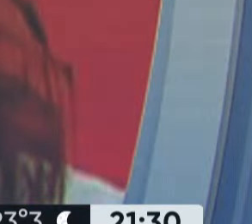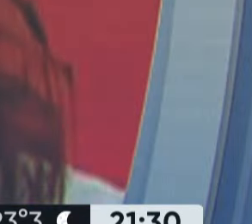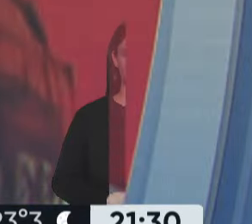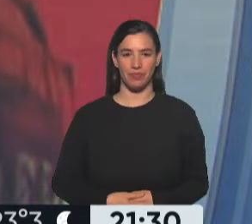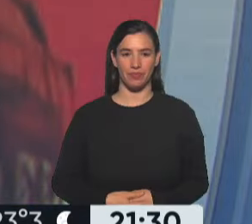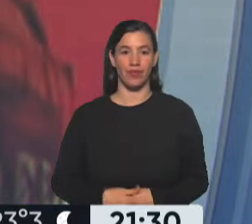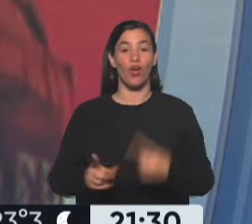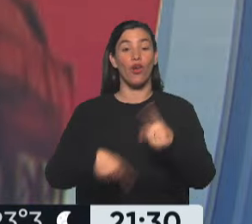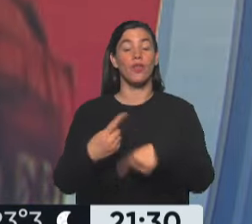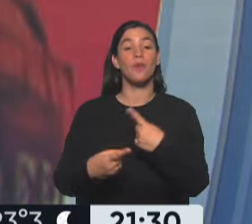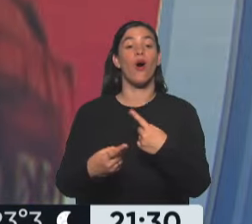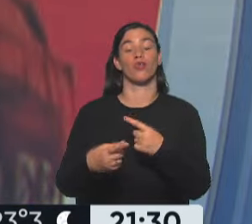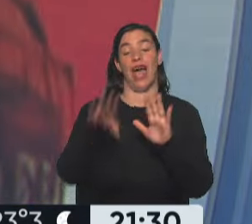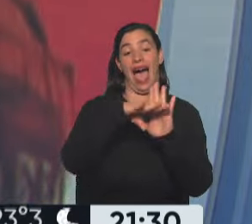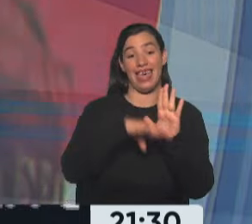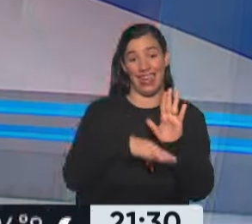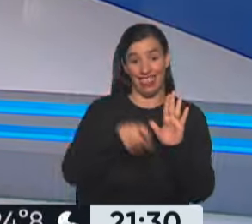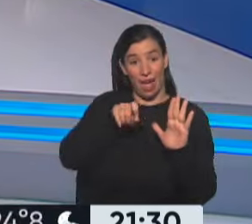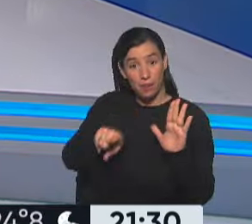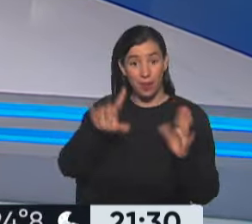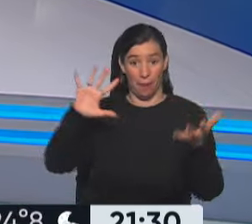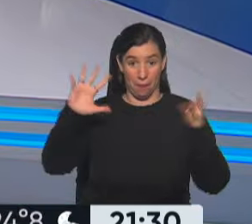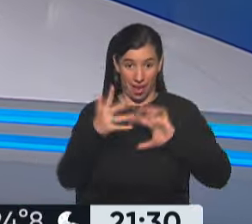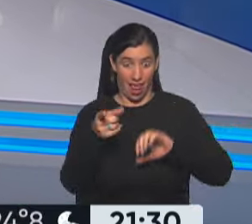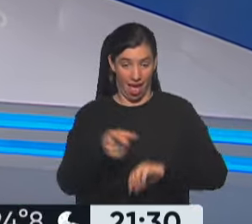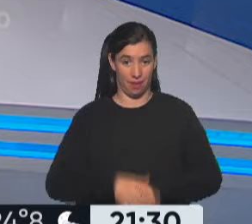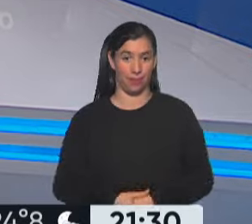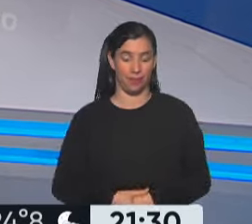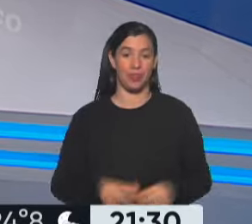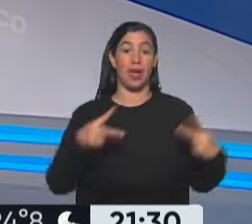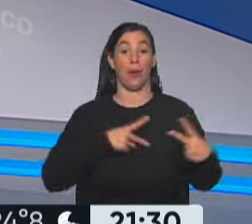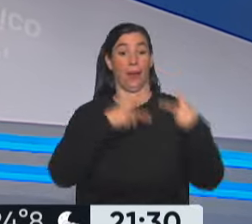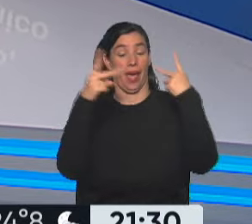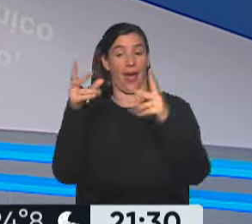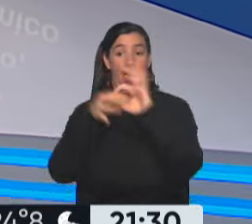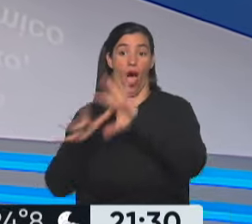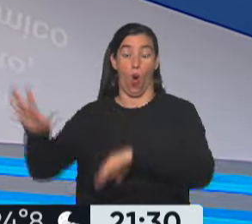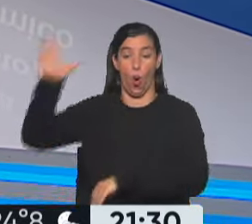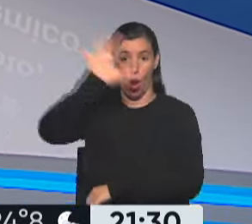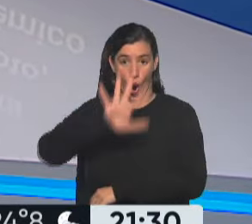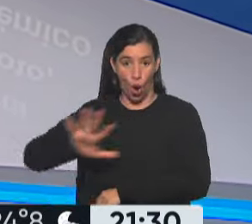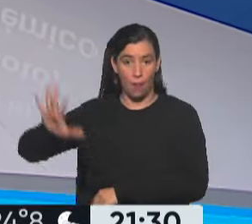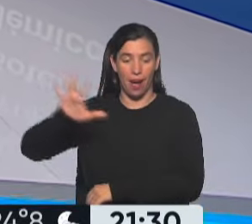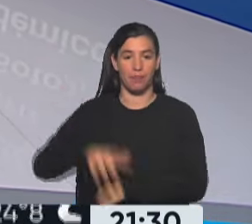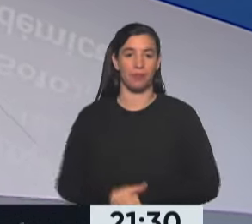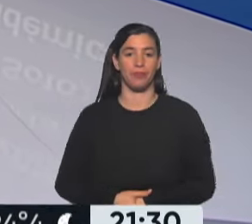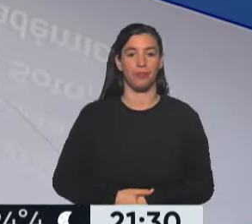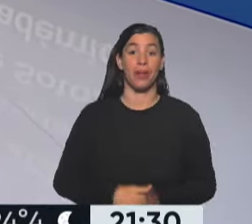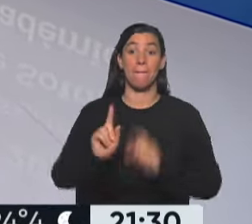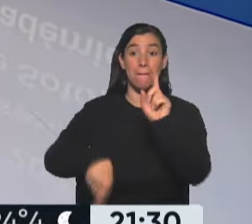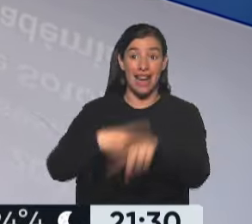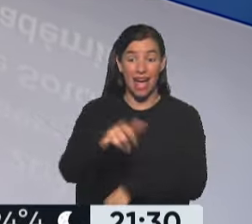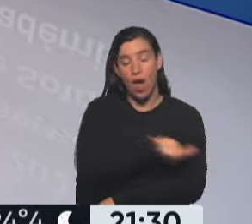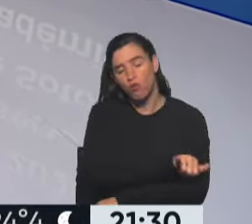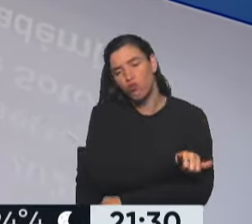Seguimos, compartimos la agenda del presidente Javier Milley del viaje a Europa. Lo emprende en el día de mañana,